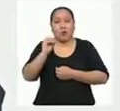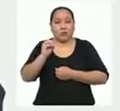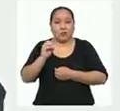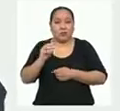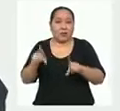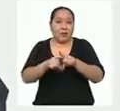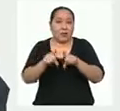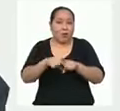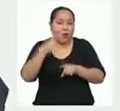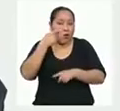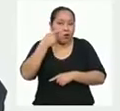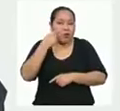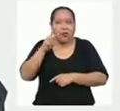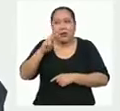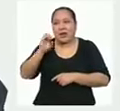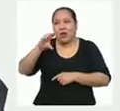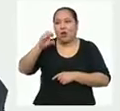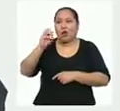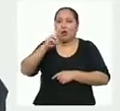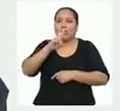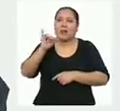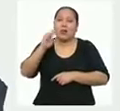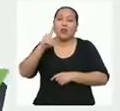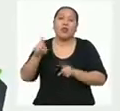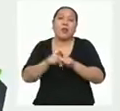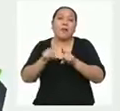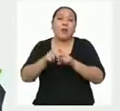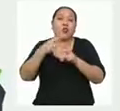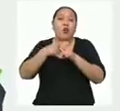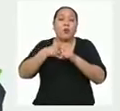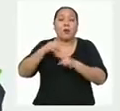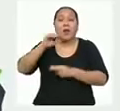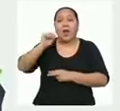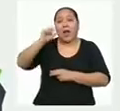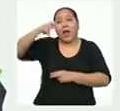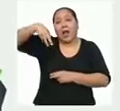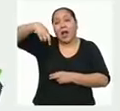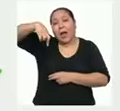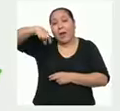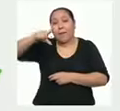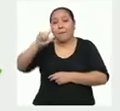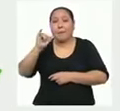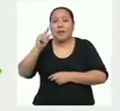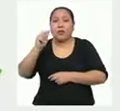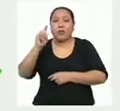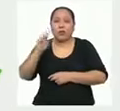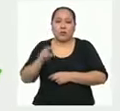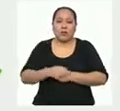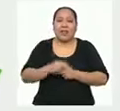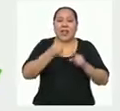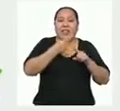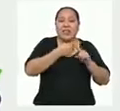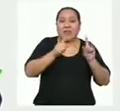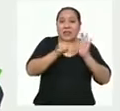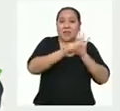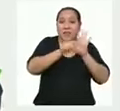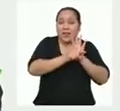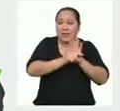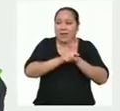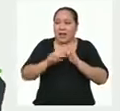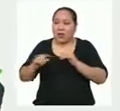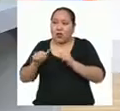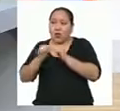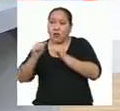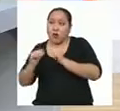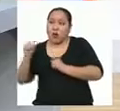conocida como recorrido o amplitud, que básicamente es la diferencia entre el valor mayor y el valor menor